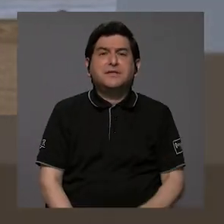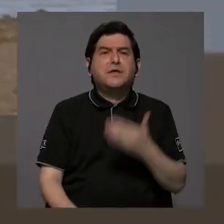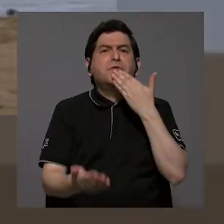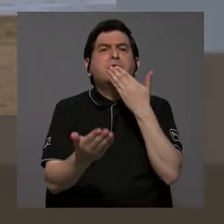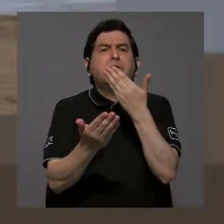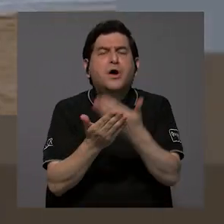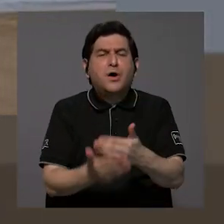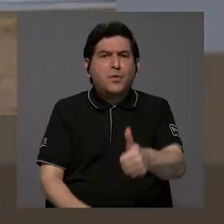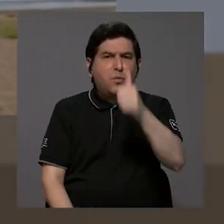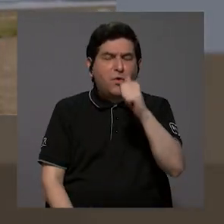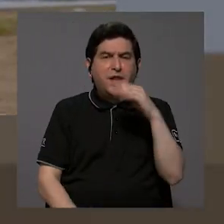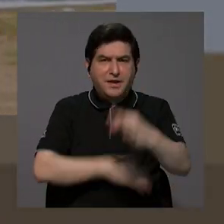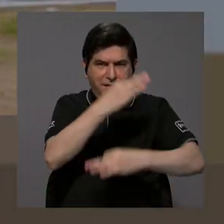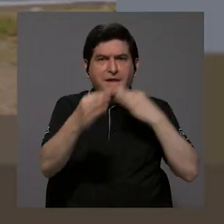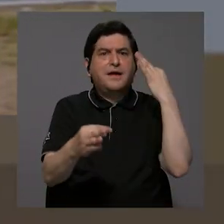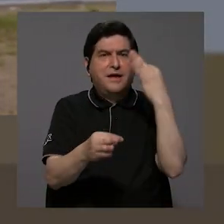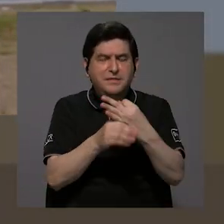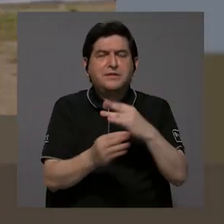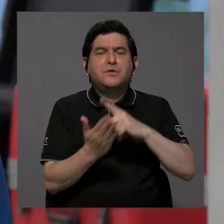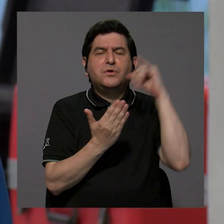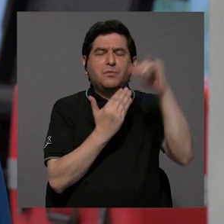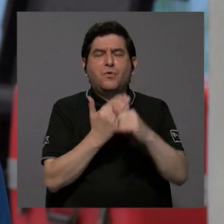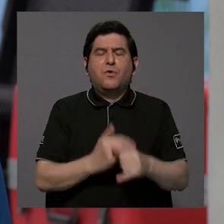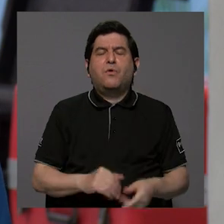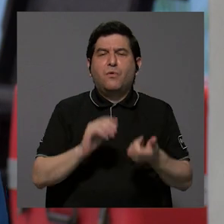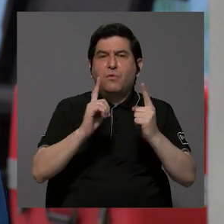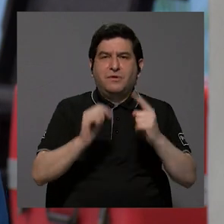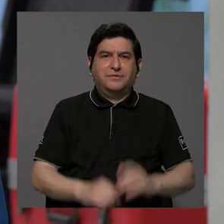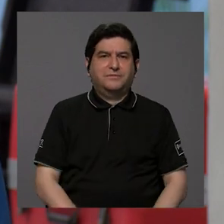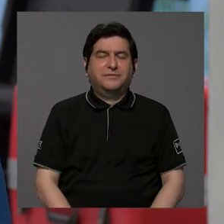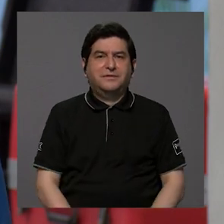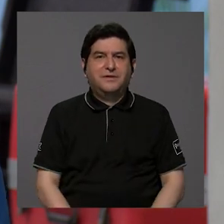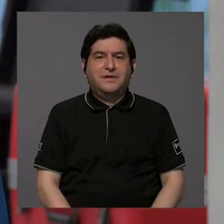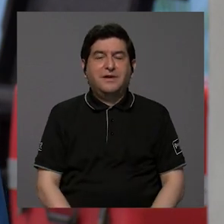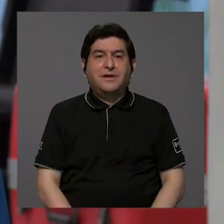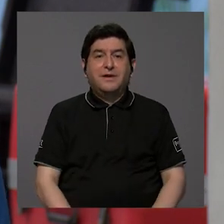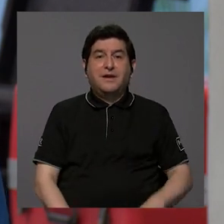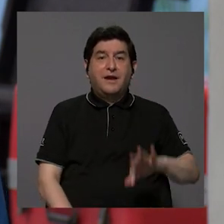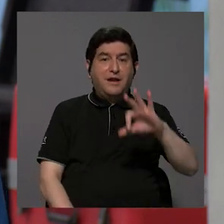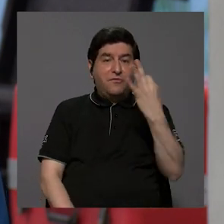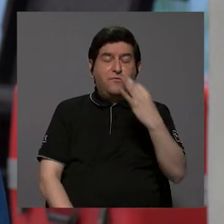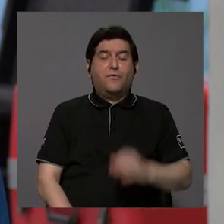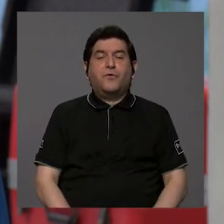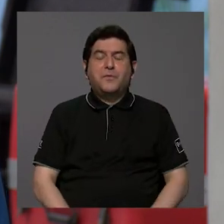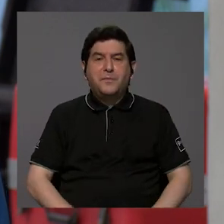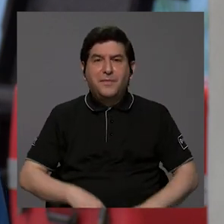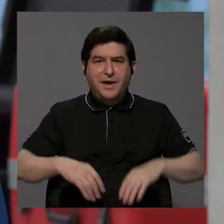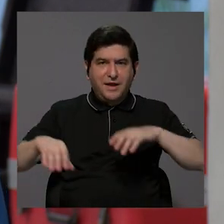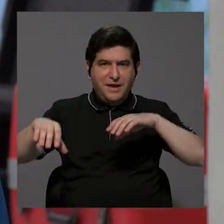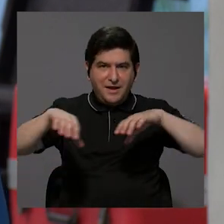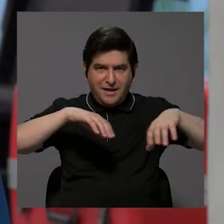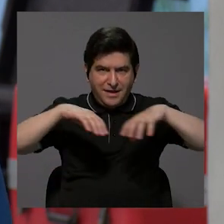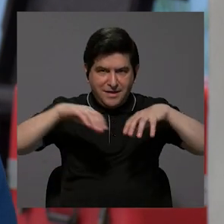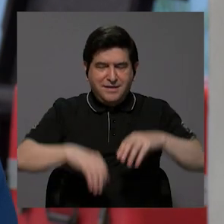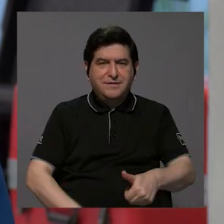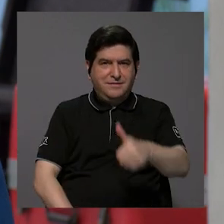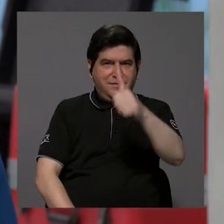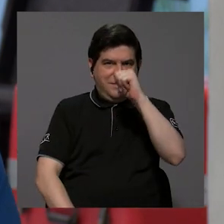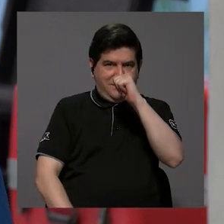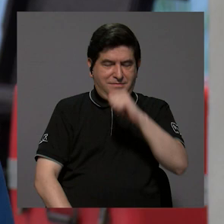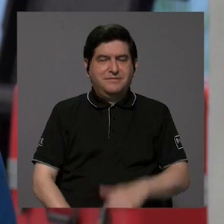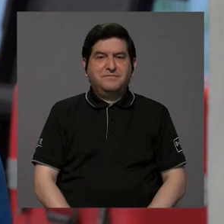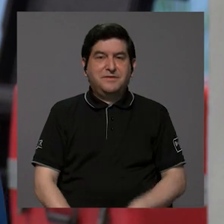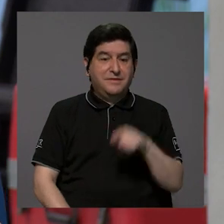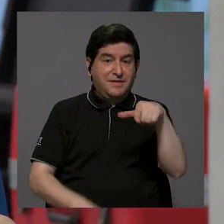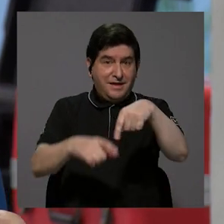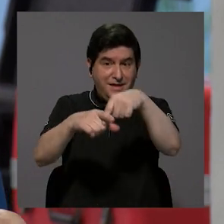puede ser el agua para este tipo de proyectos. A nivel hidrodinámico, que es referido a la forma en la que se mueve el